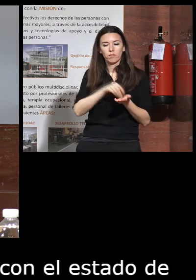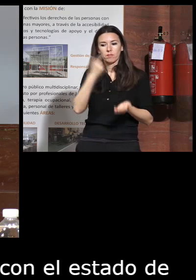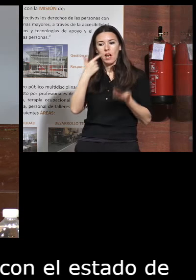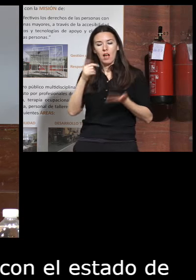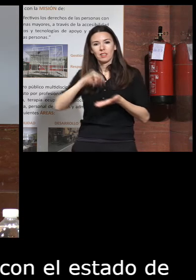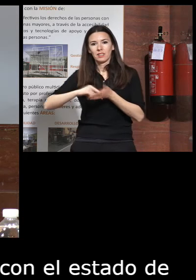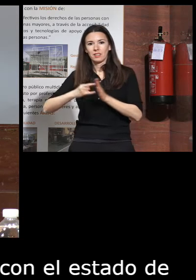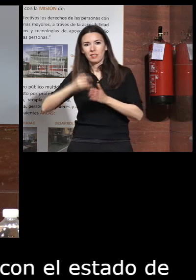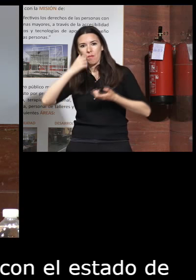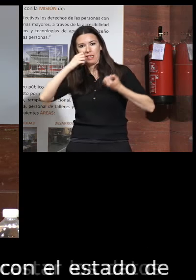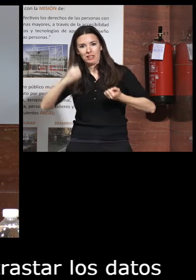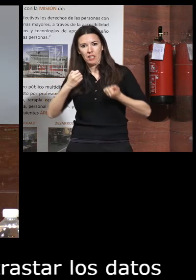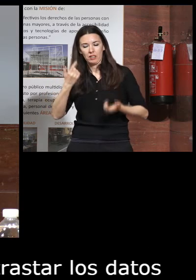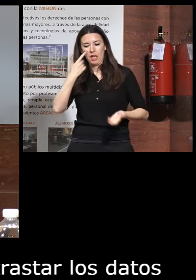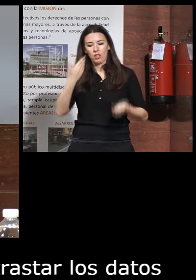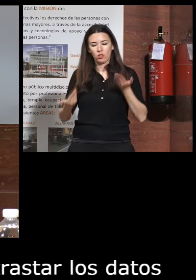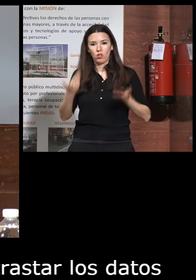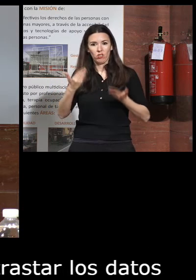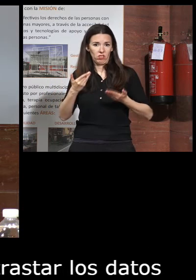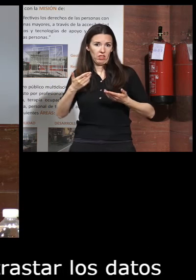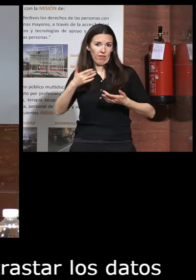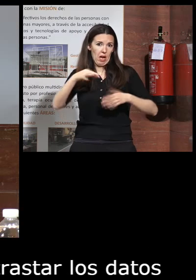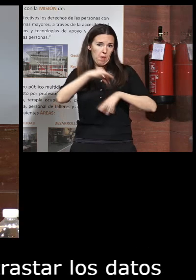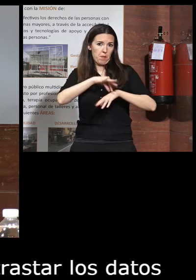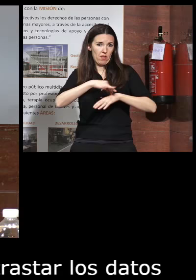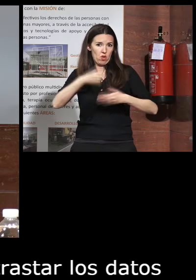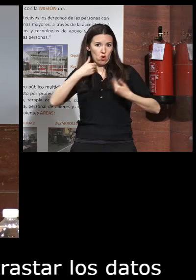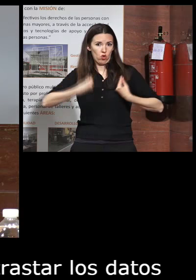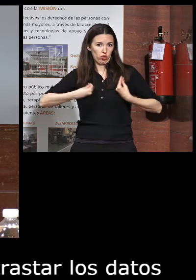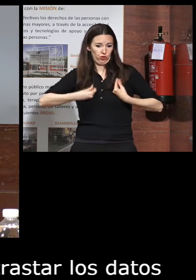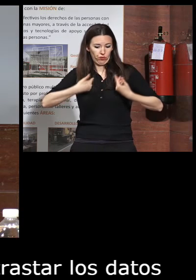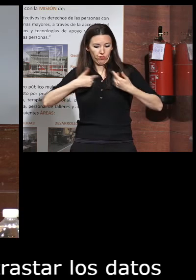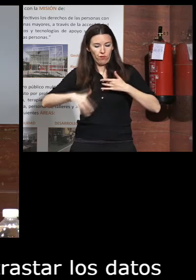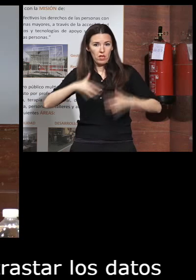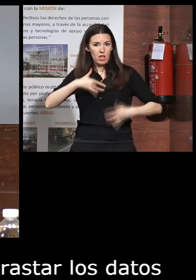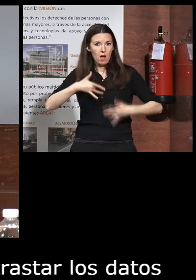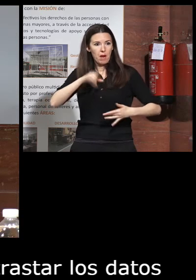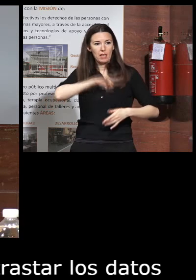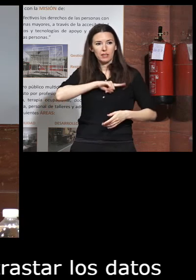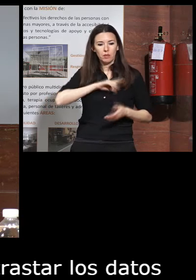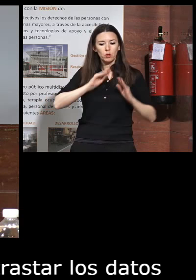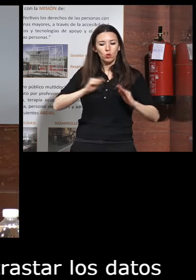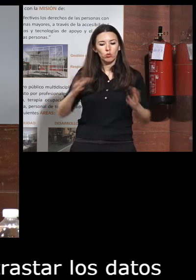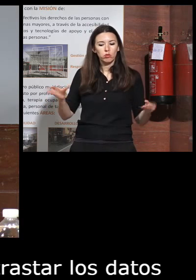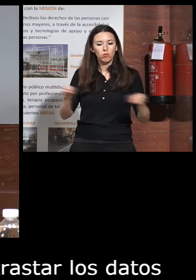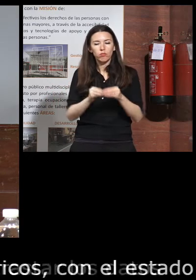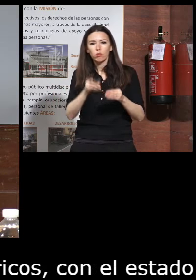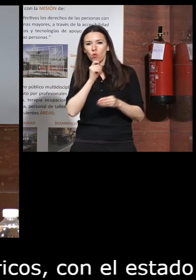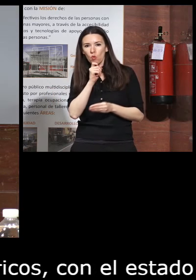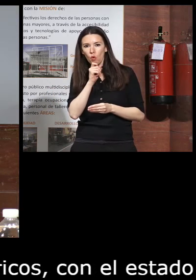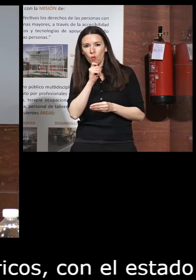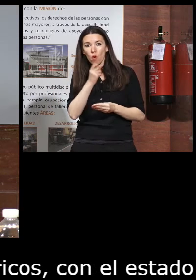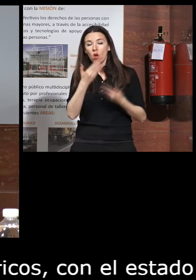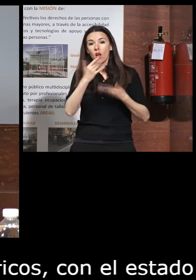sanitario los datos biométricos con el estado de ánimo de las personas efectuar a través de